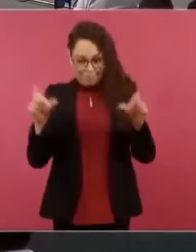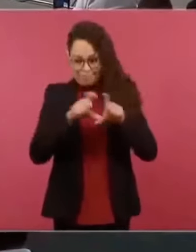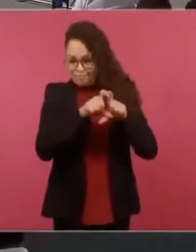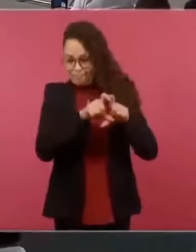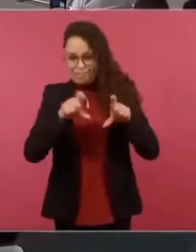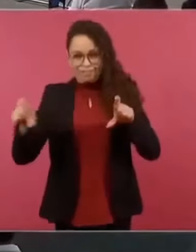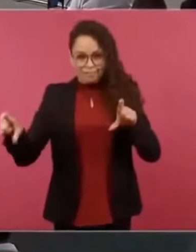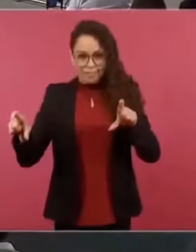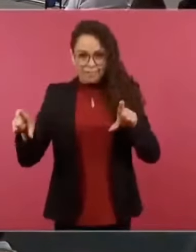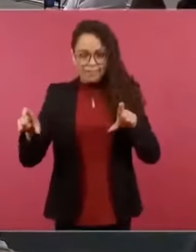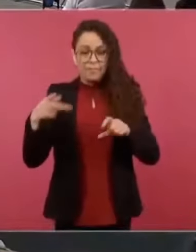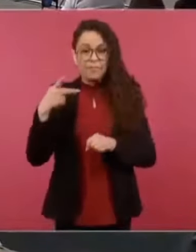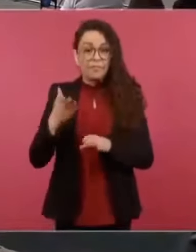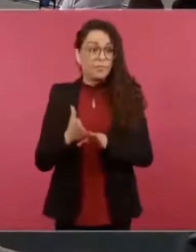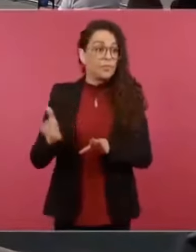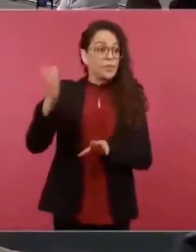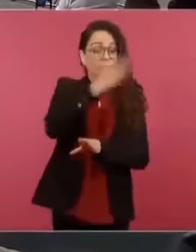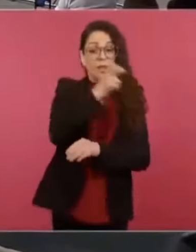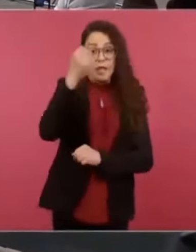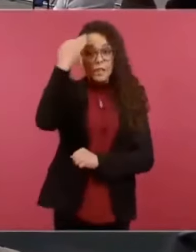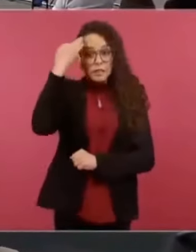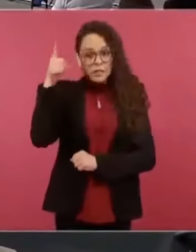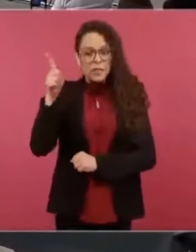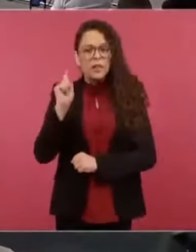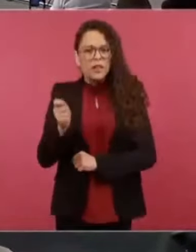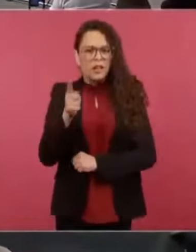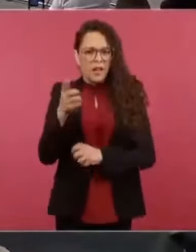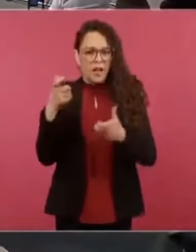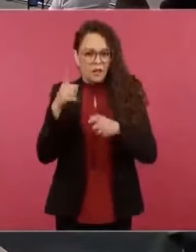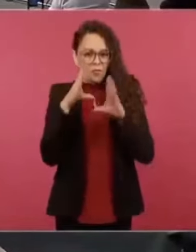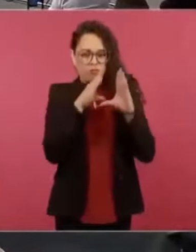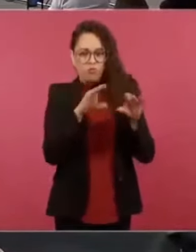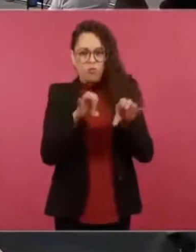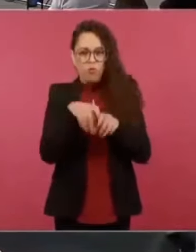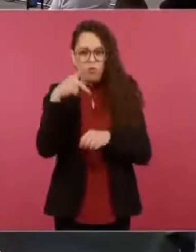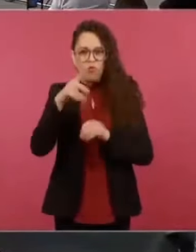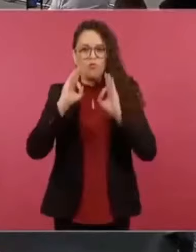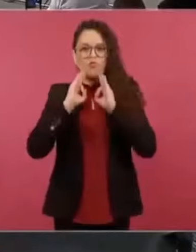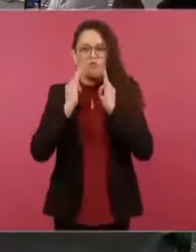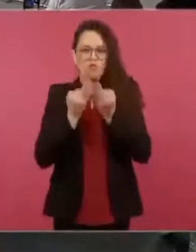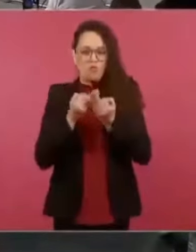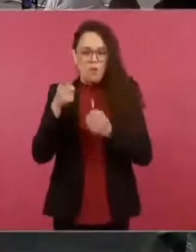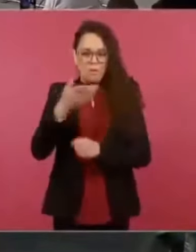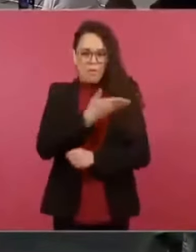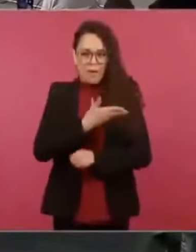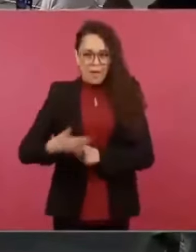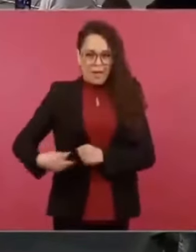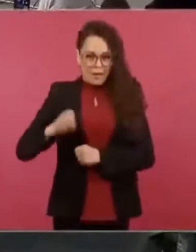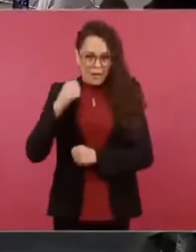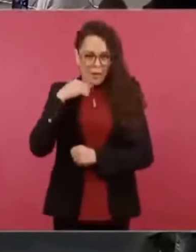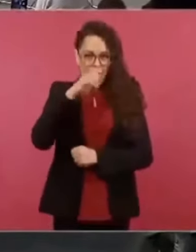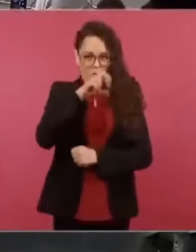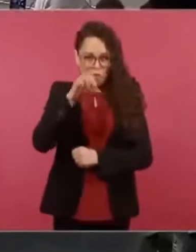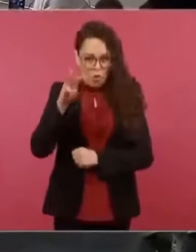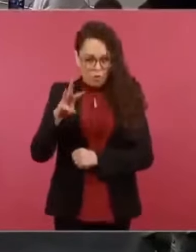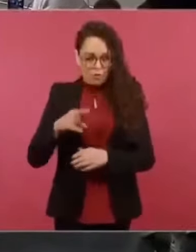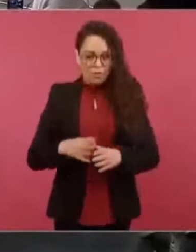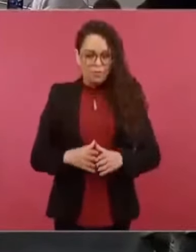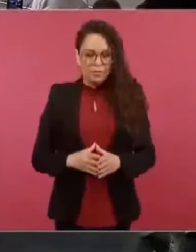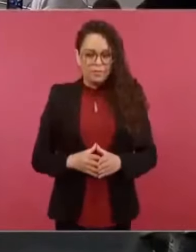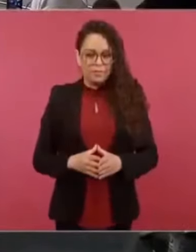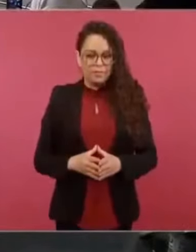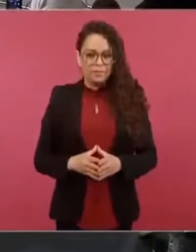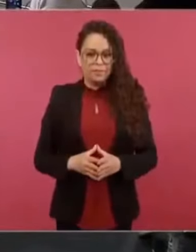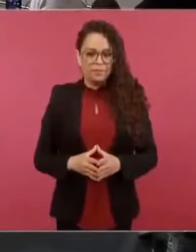a esto, que ya es la